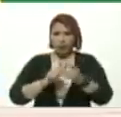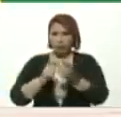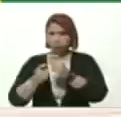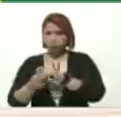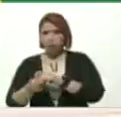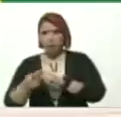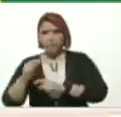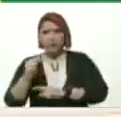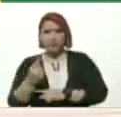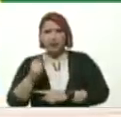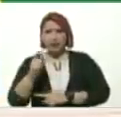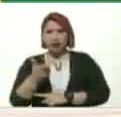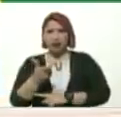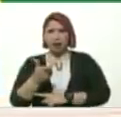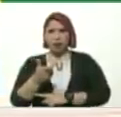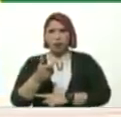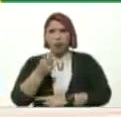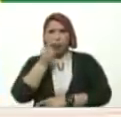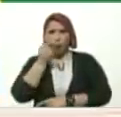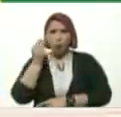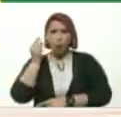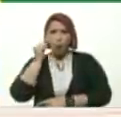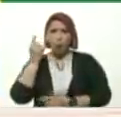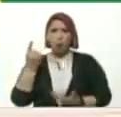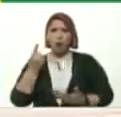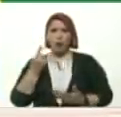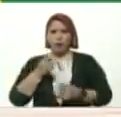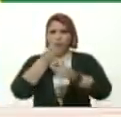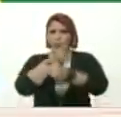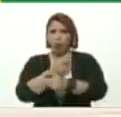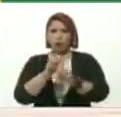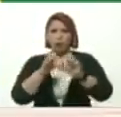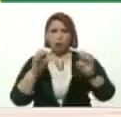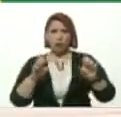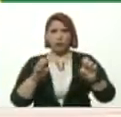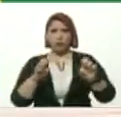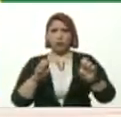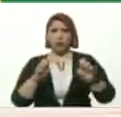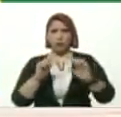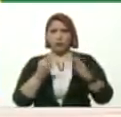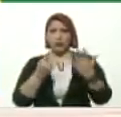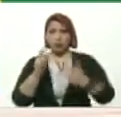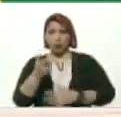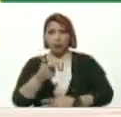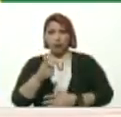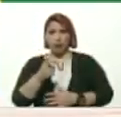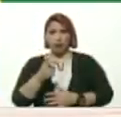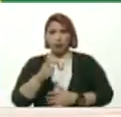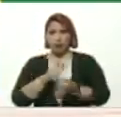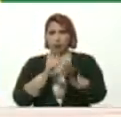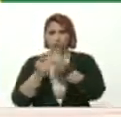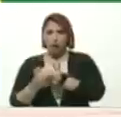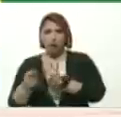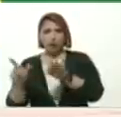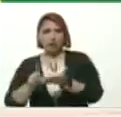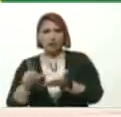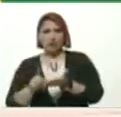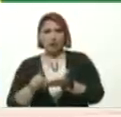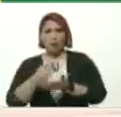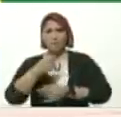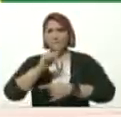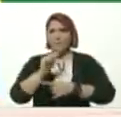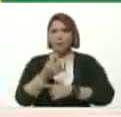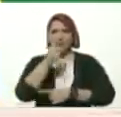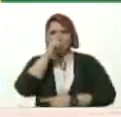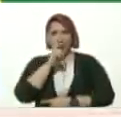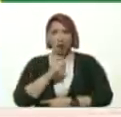Muchachos Y muchachas Que se graduaron De la educación Primaria Y pasaron al liceo Y este primer año Lo han